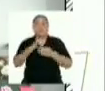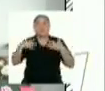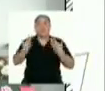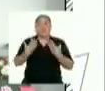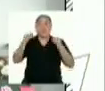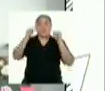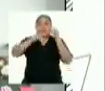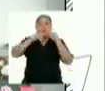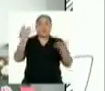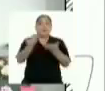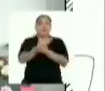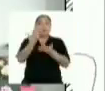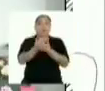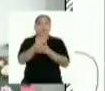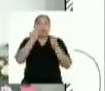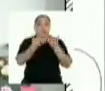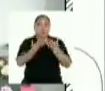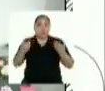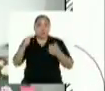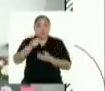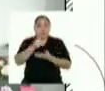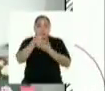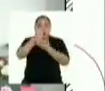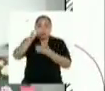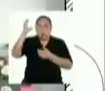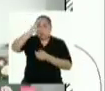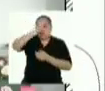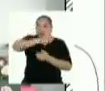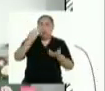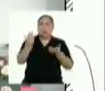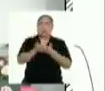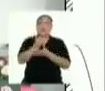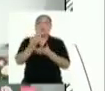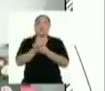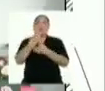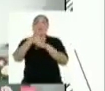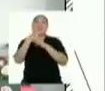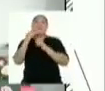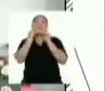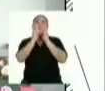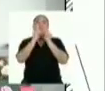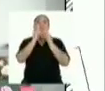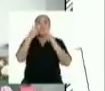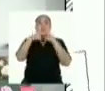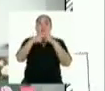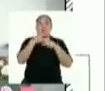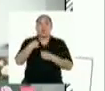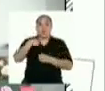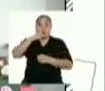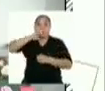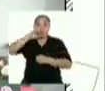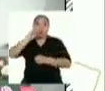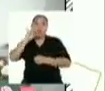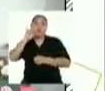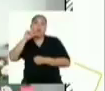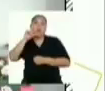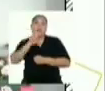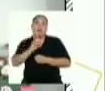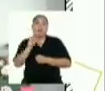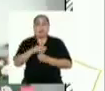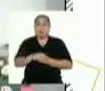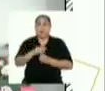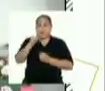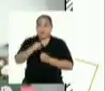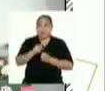pueden innovar y eso los ayuda a buscar nuevas formas de resolver problemas. Como te decía, el origami tiene un potencial